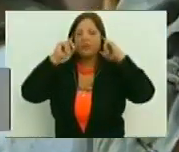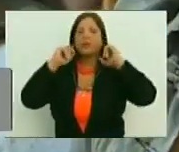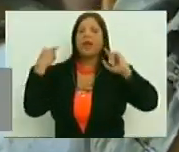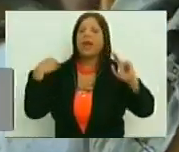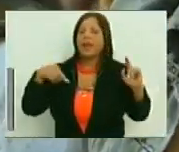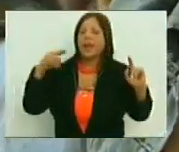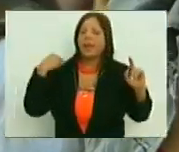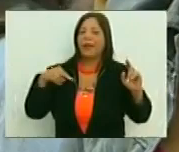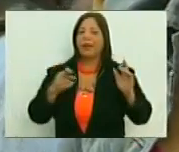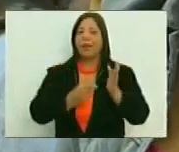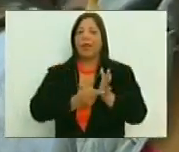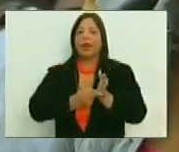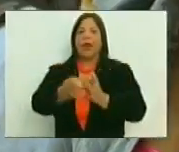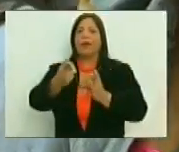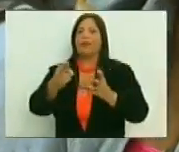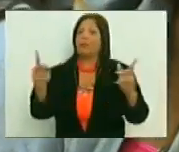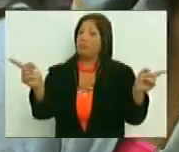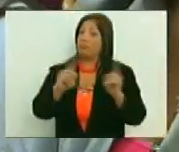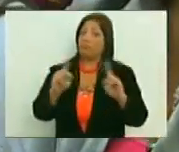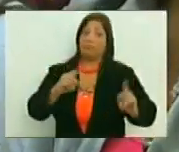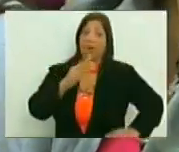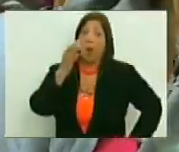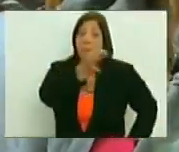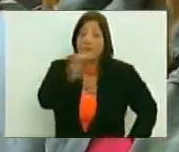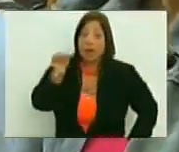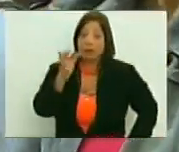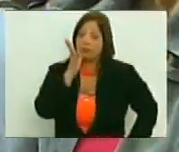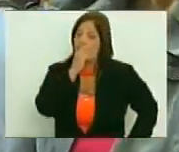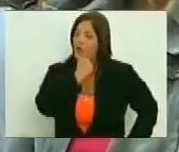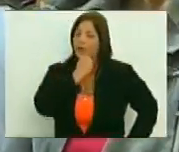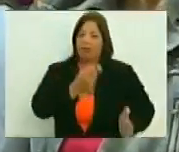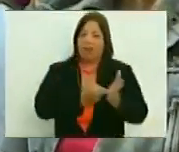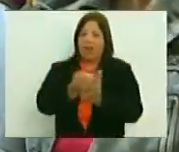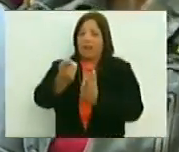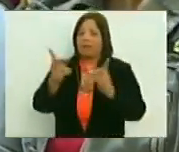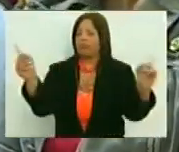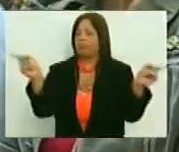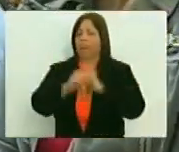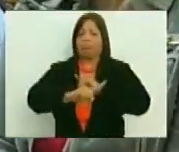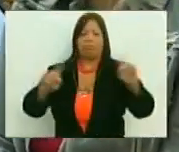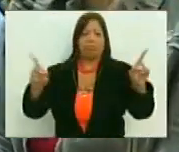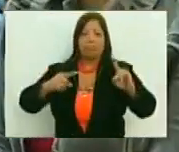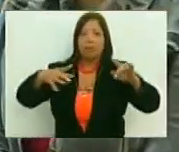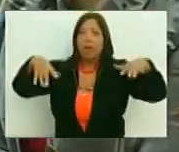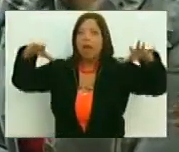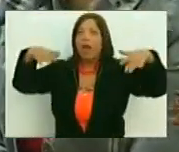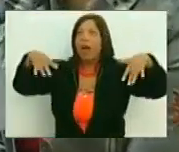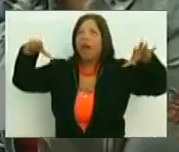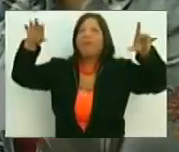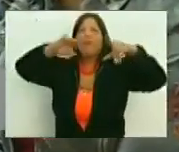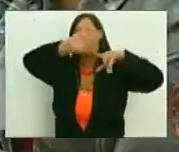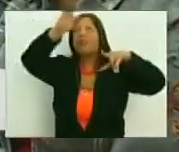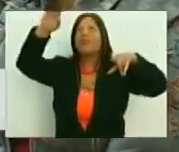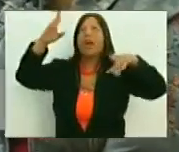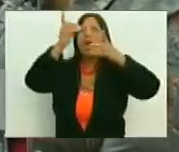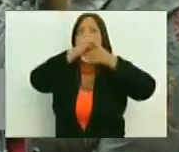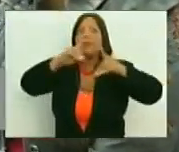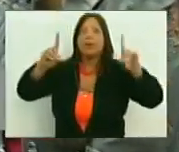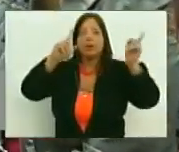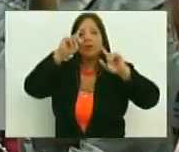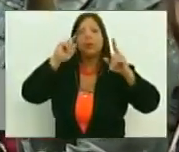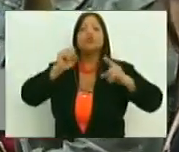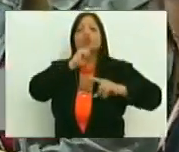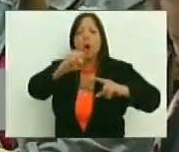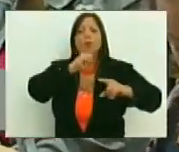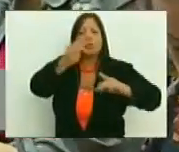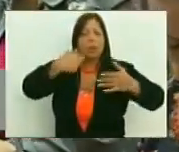rectos, ¿verdad? Pero no somos así. Sí, no somos así, no somos extraterrestres, somos seres divinos y eso son, somos lo que